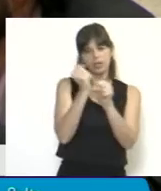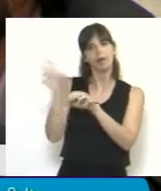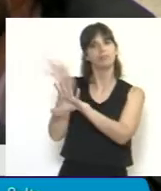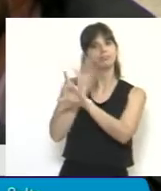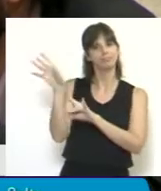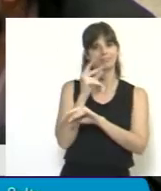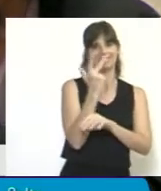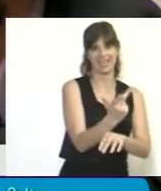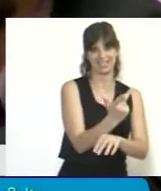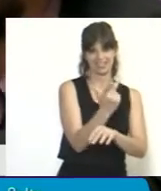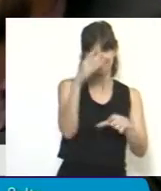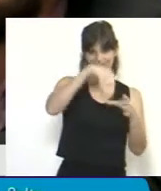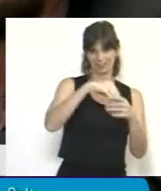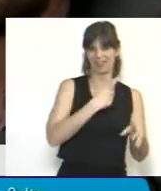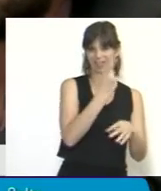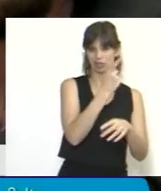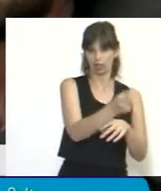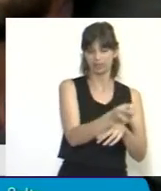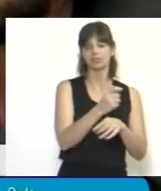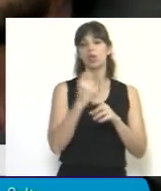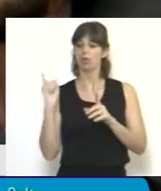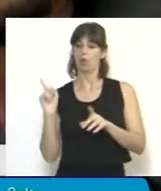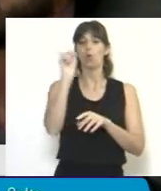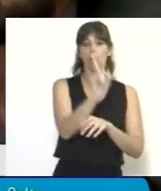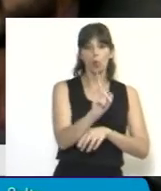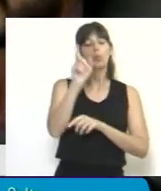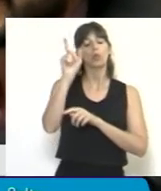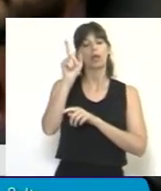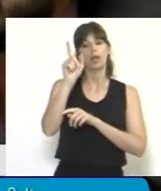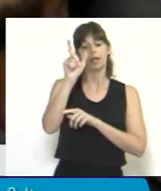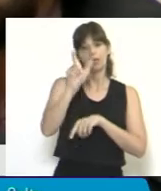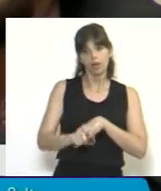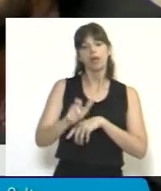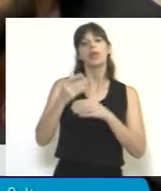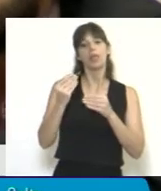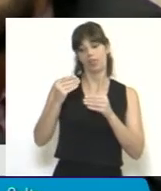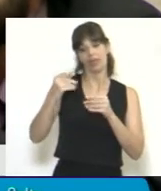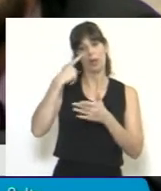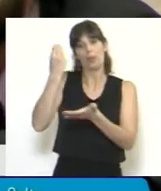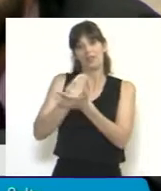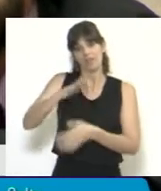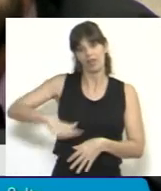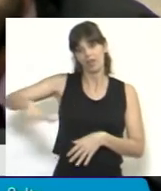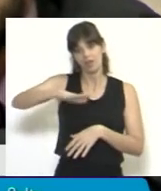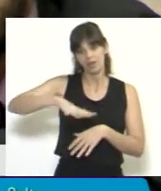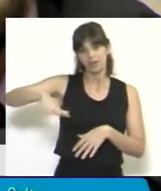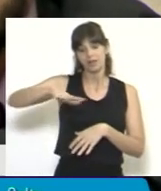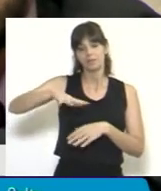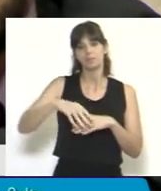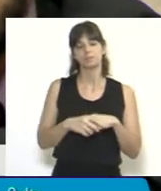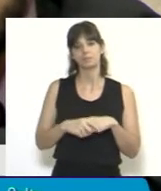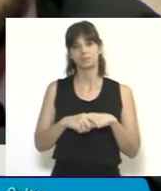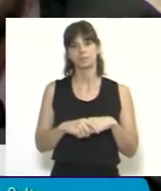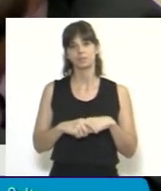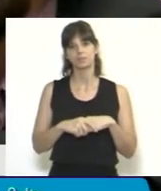un miembro elegido por las poblaciones de la cuenca carbonífera, para que, entre otras cosas,